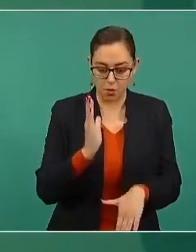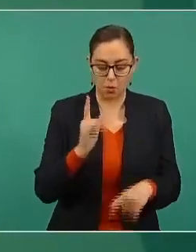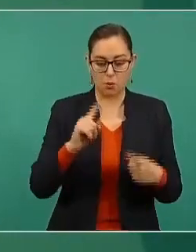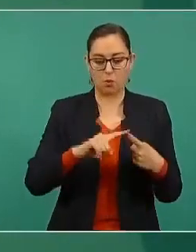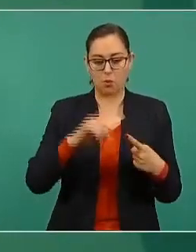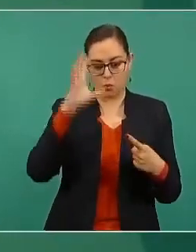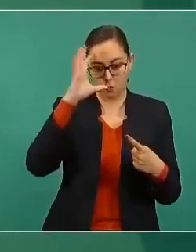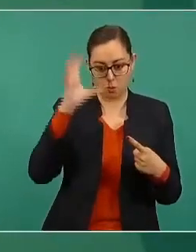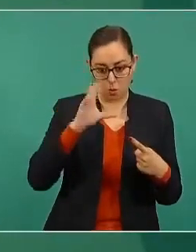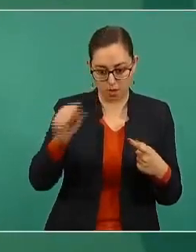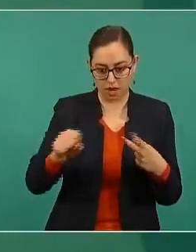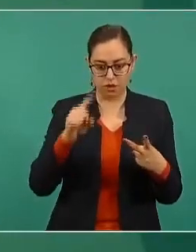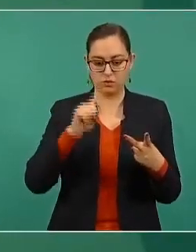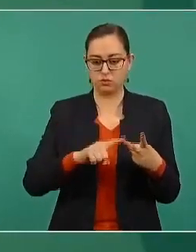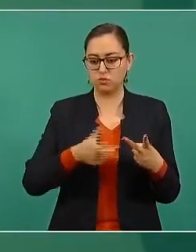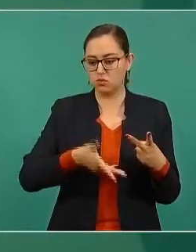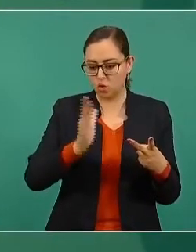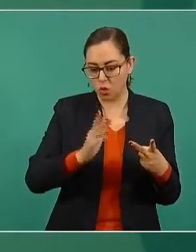Puebla,